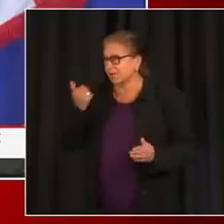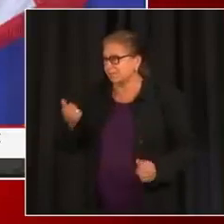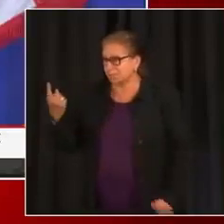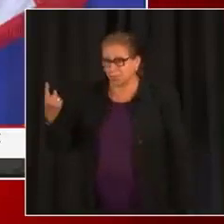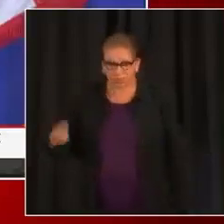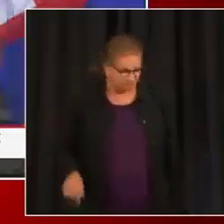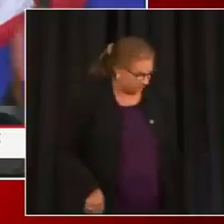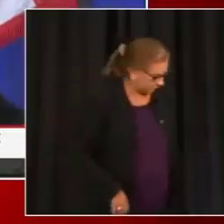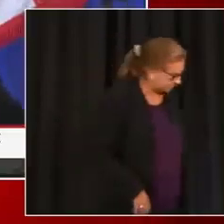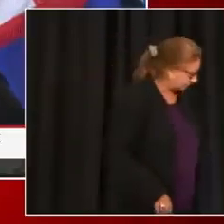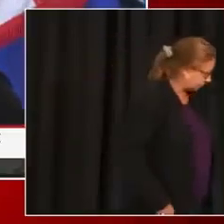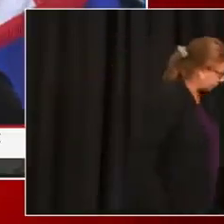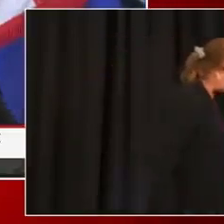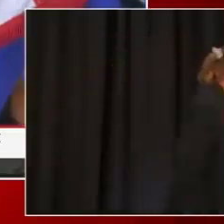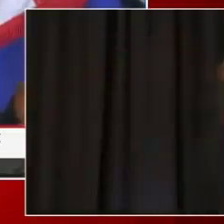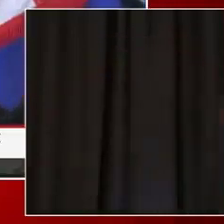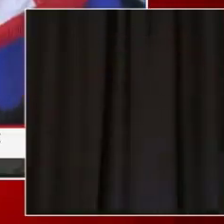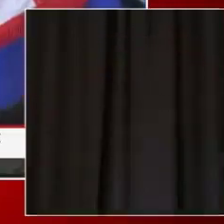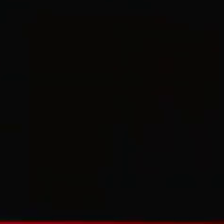No lo sé. Gracias.